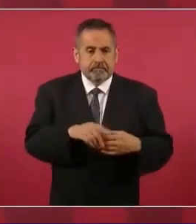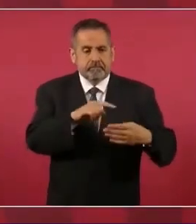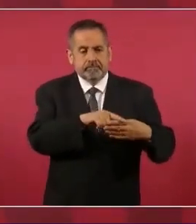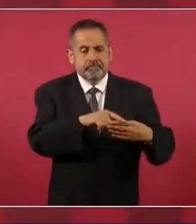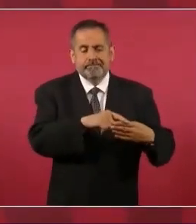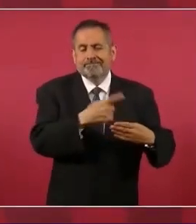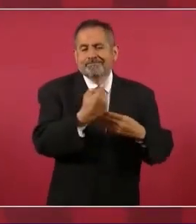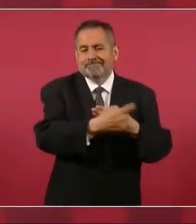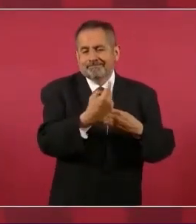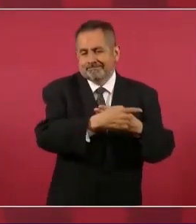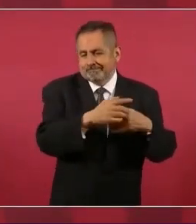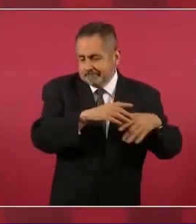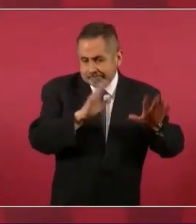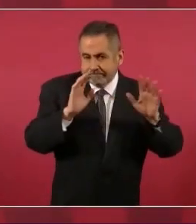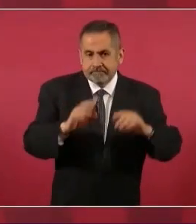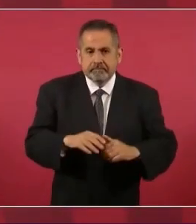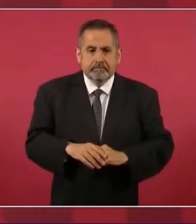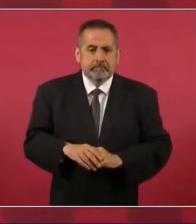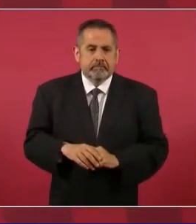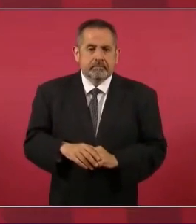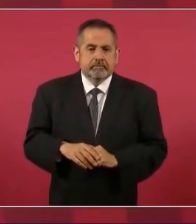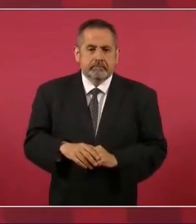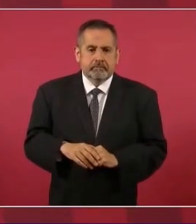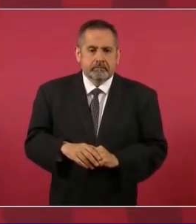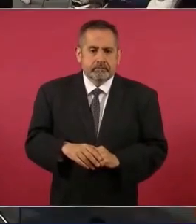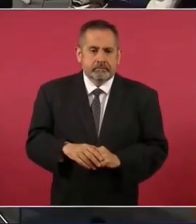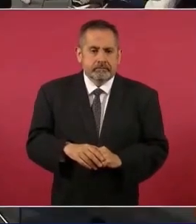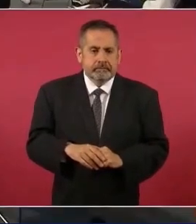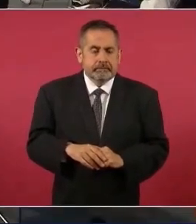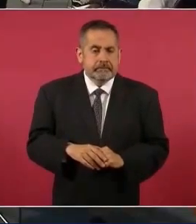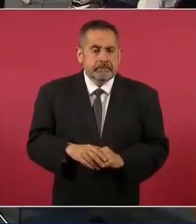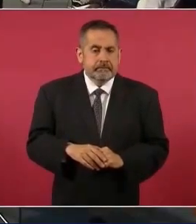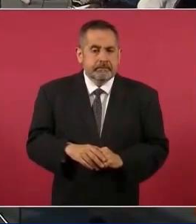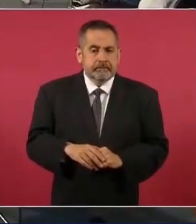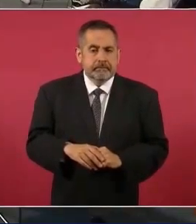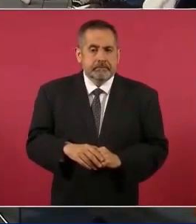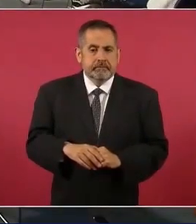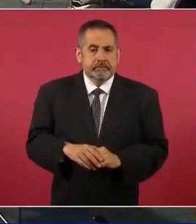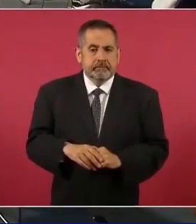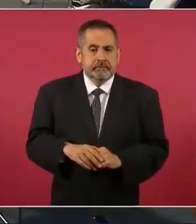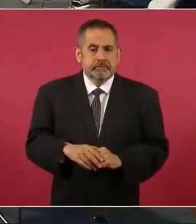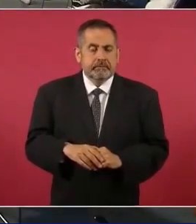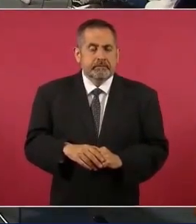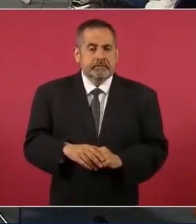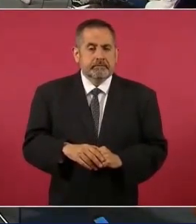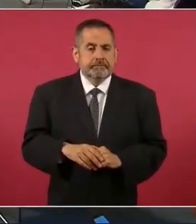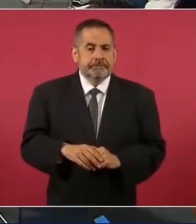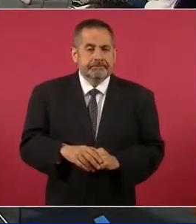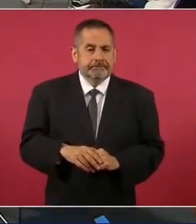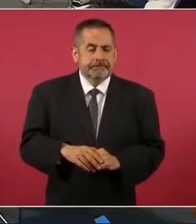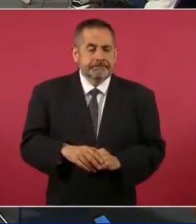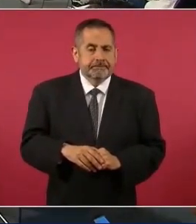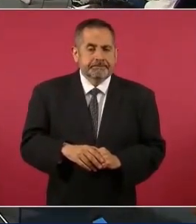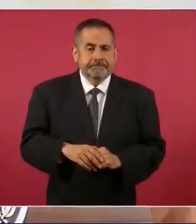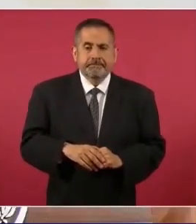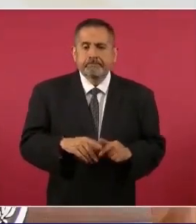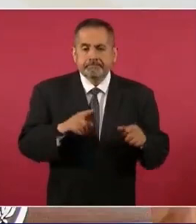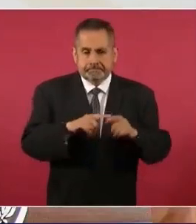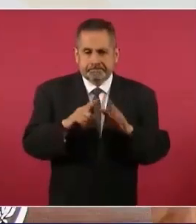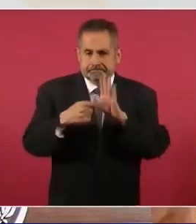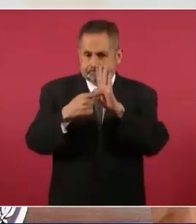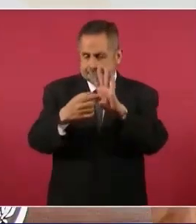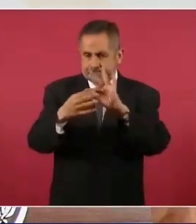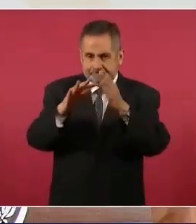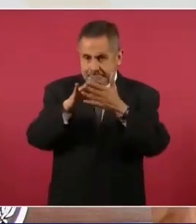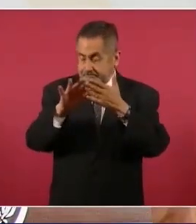bot, pero se los voy a